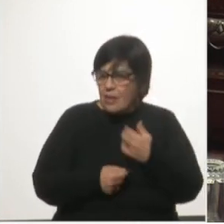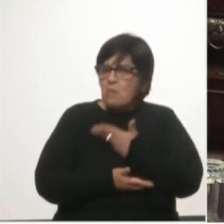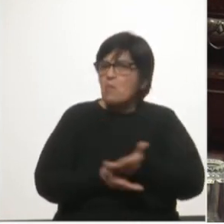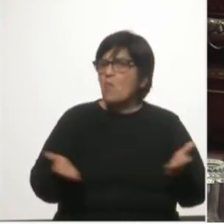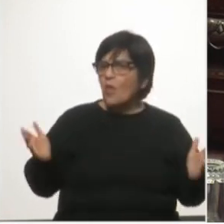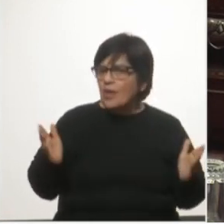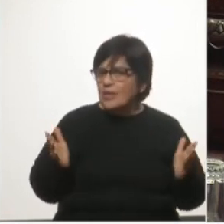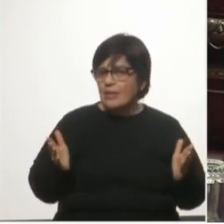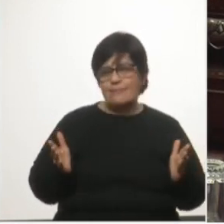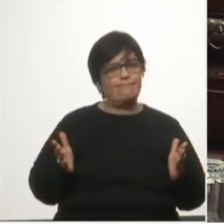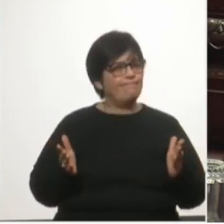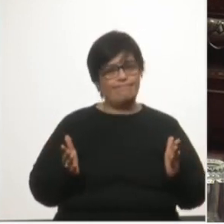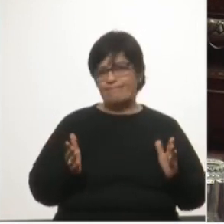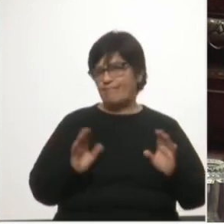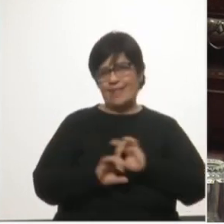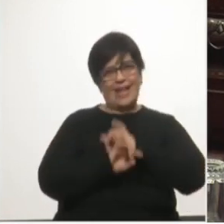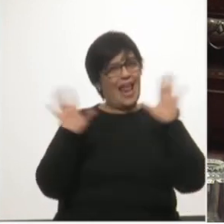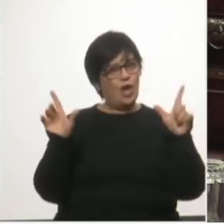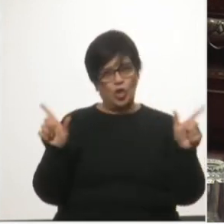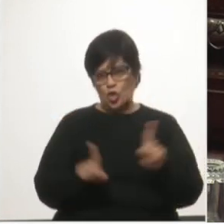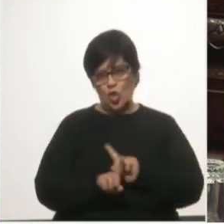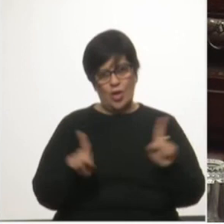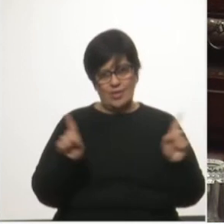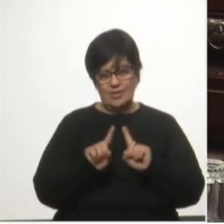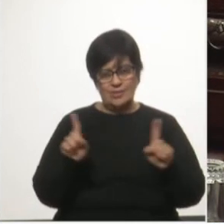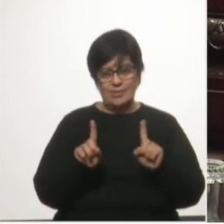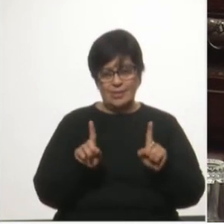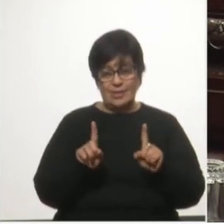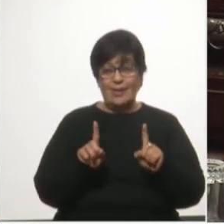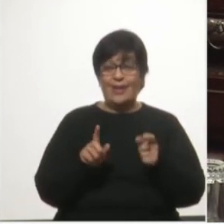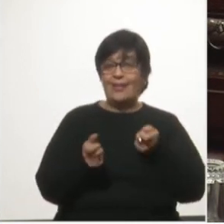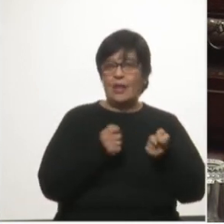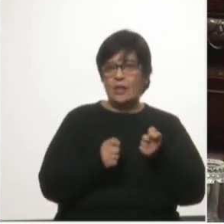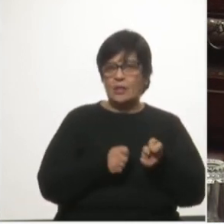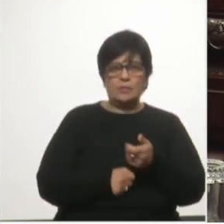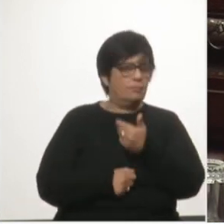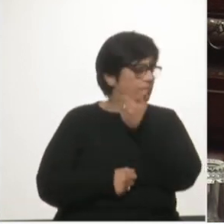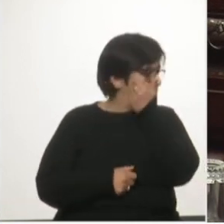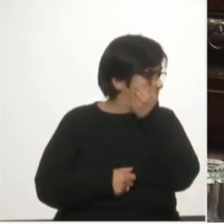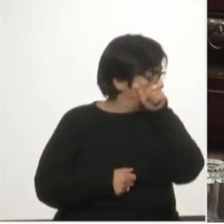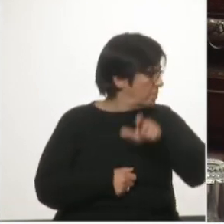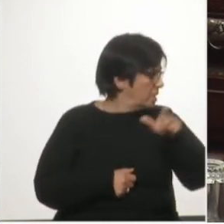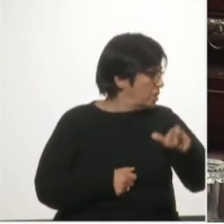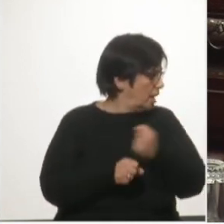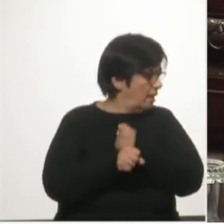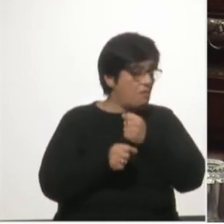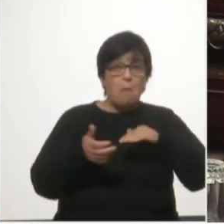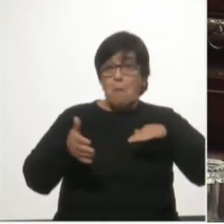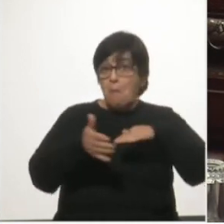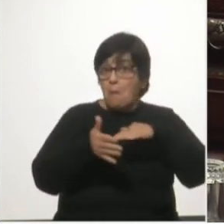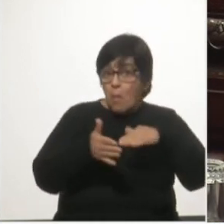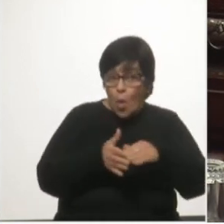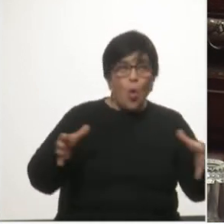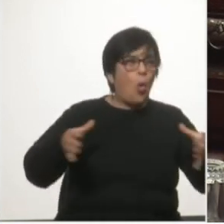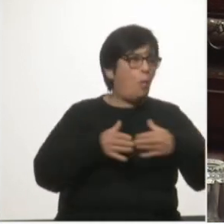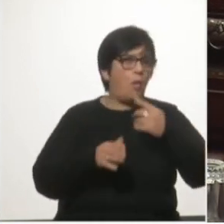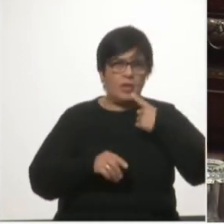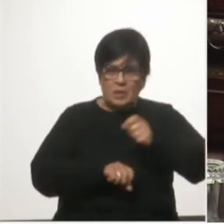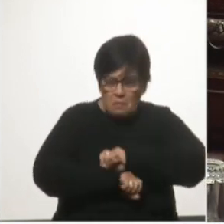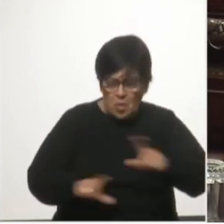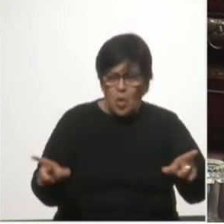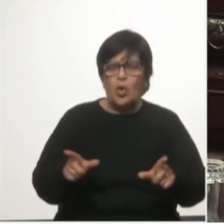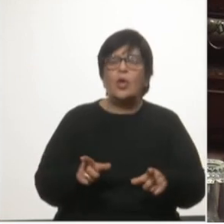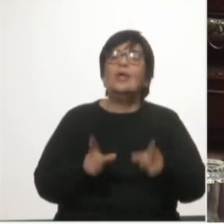transparencia brilla por su ausencia la negociación se hizo de espaldas a la comunidad portuaria a los partidos políticos